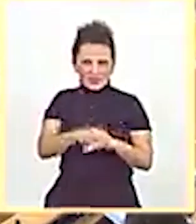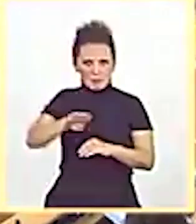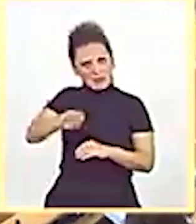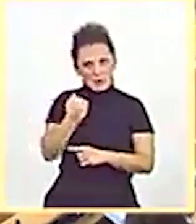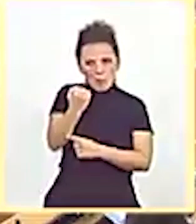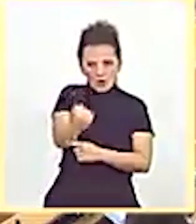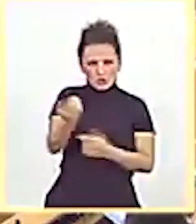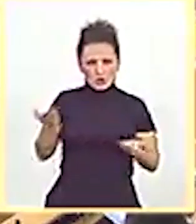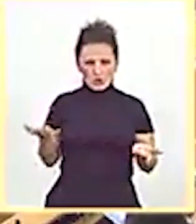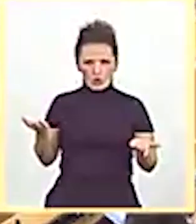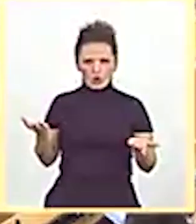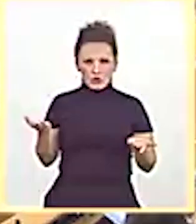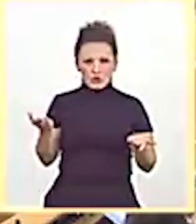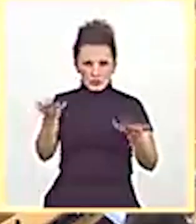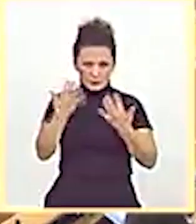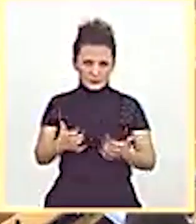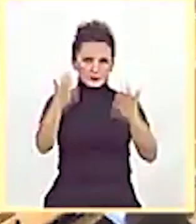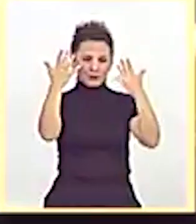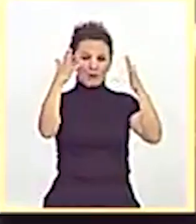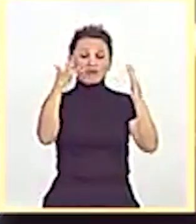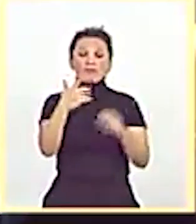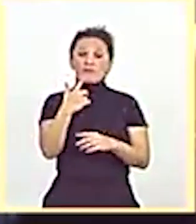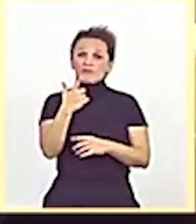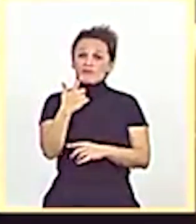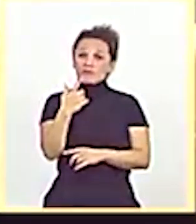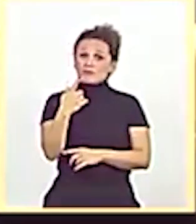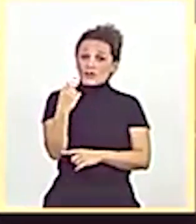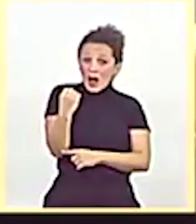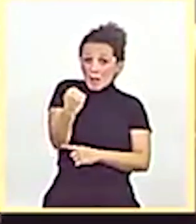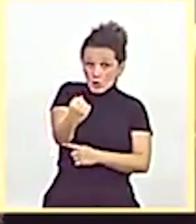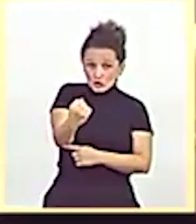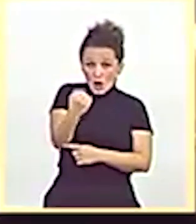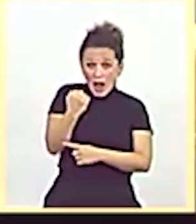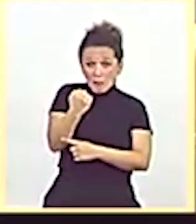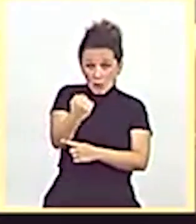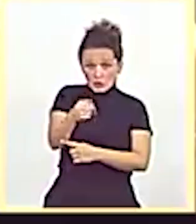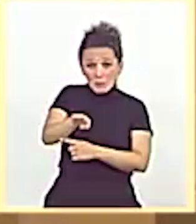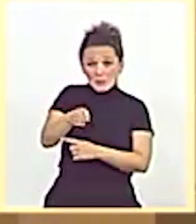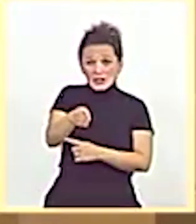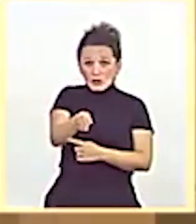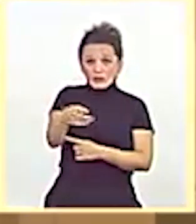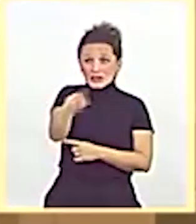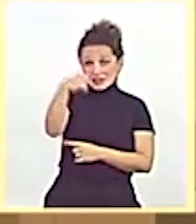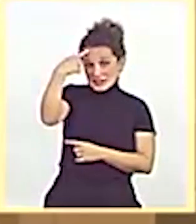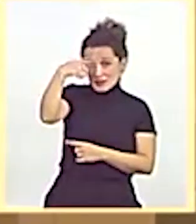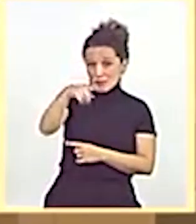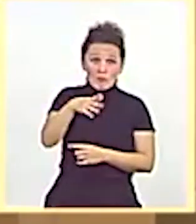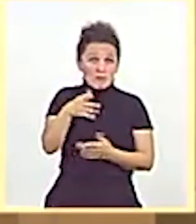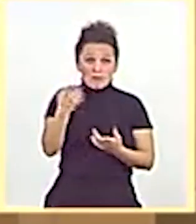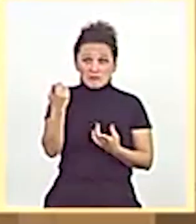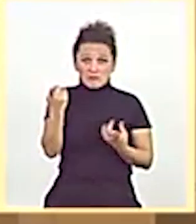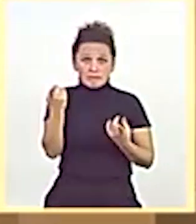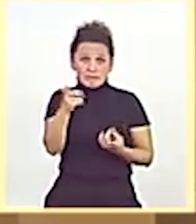Un apoyo que ya sabemos que ni siquiera es necesario por la aritmética parlamentaria.